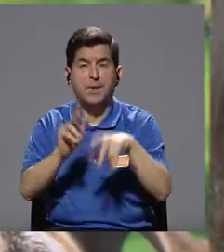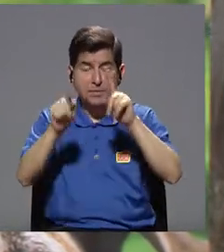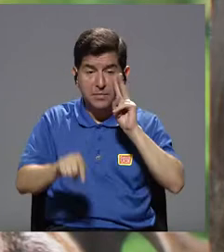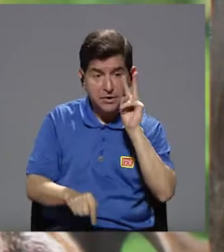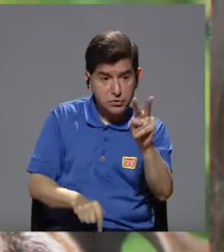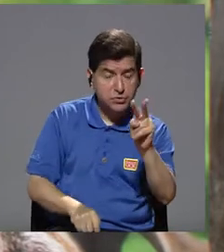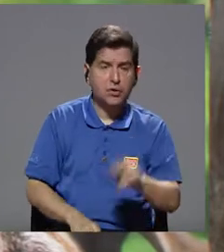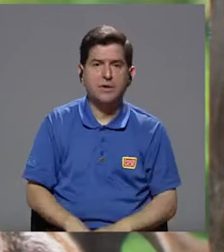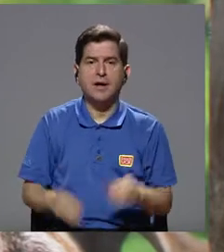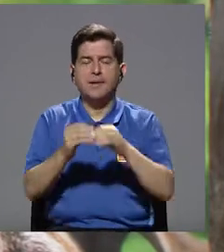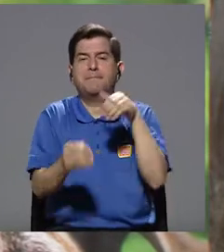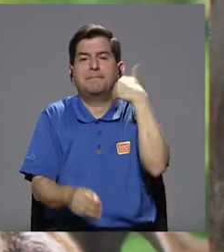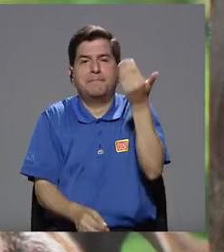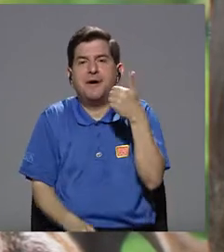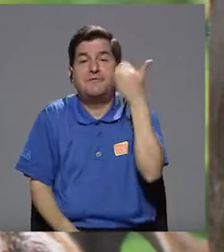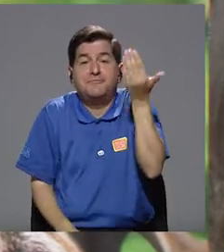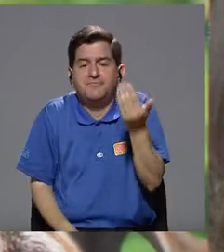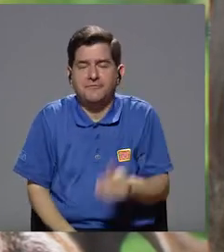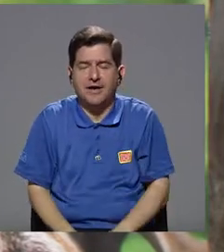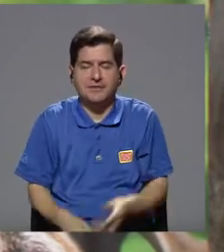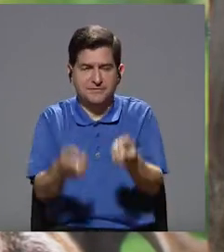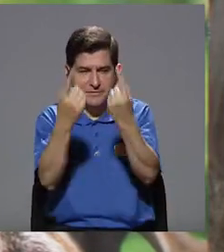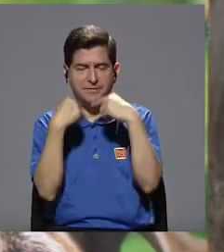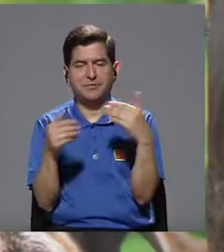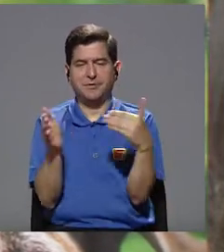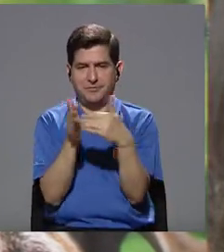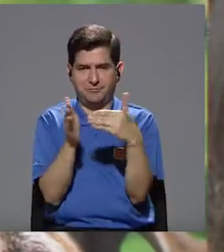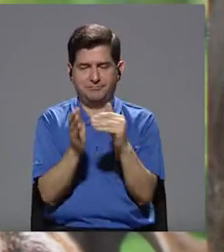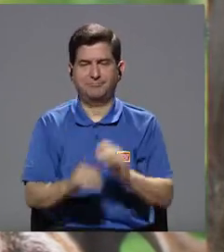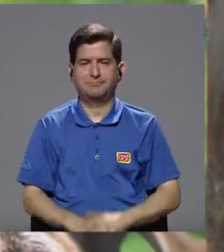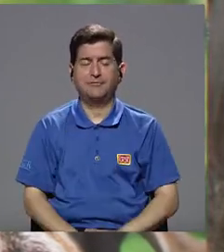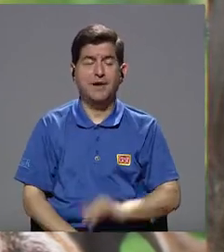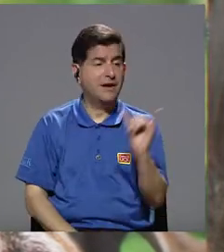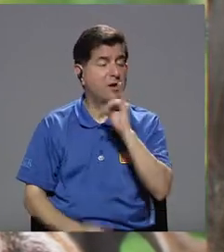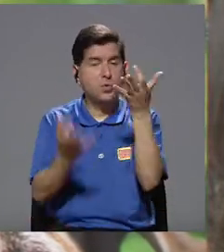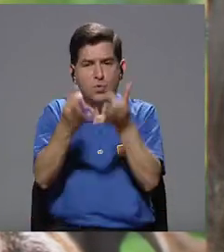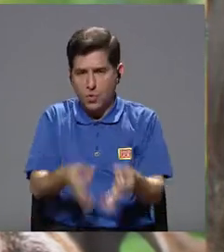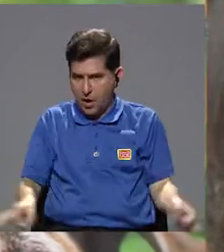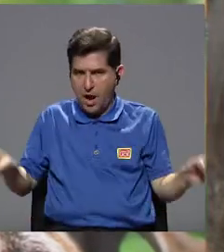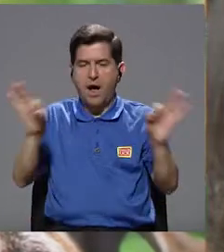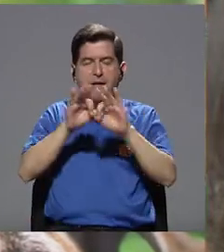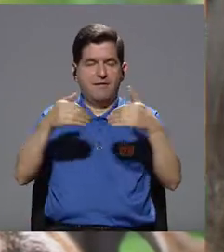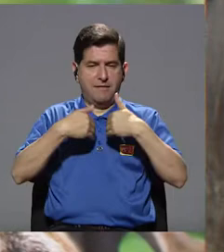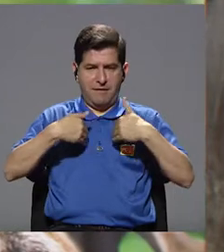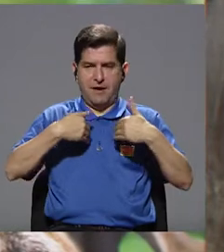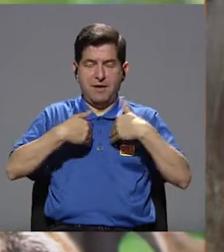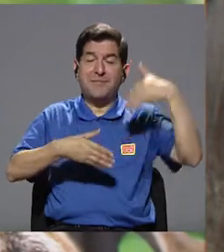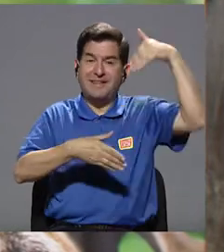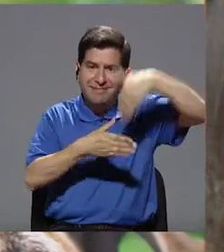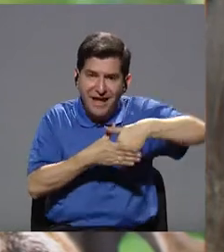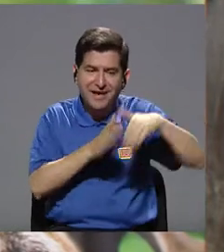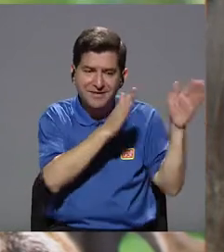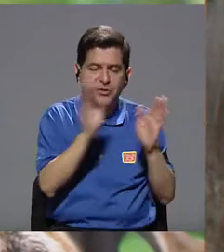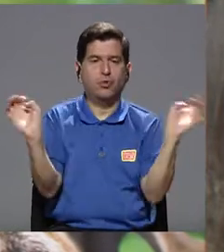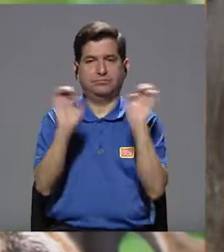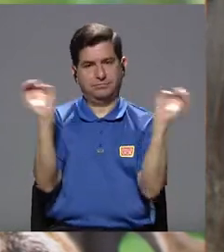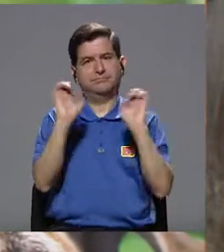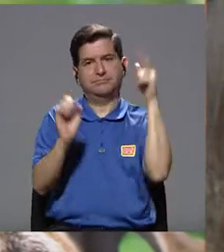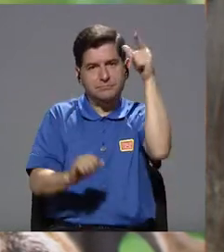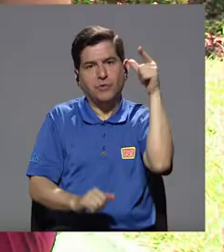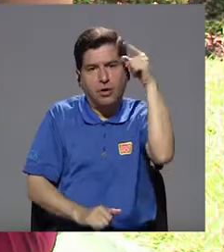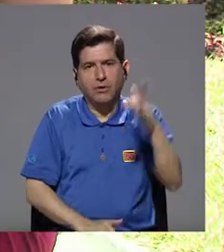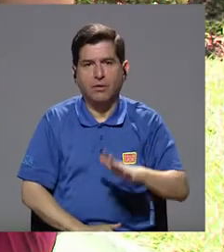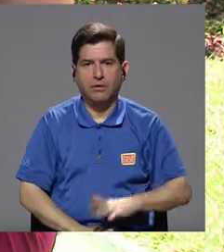y que si alguien los ha visto, pues que sea más fácil, que llegue más fácil a nosotros también. Así que es igualmente importante que los animales estén dentro de nuestro plan de